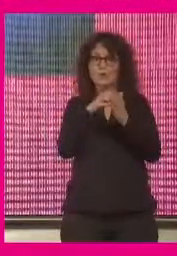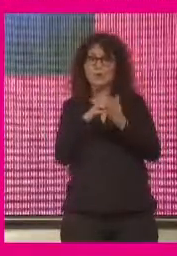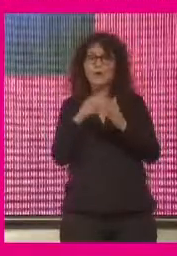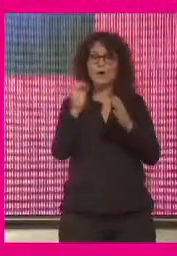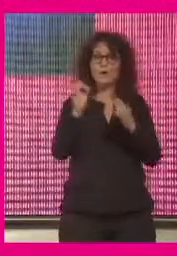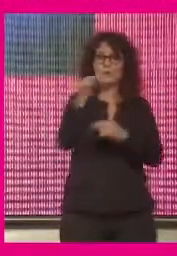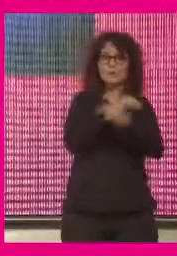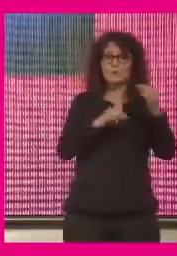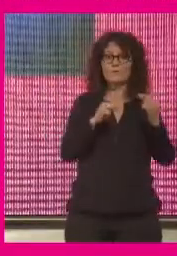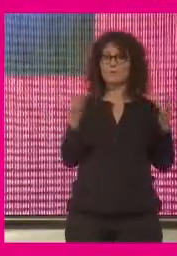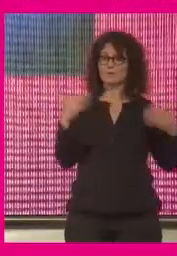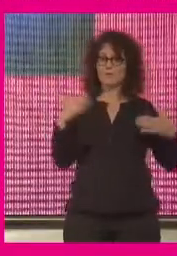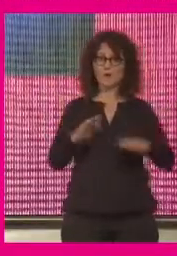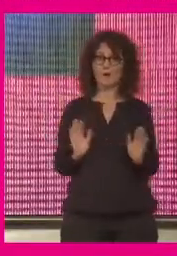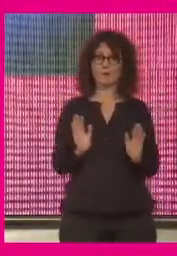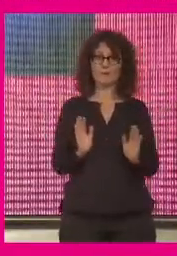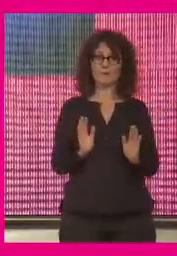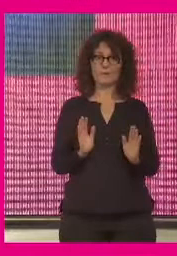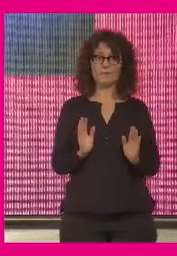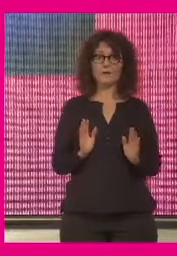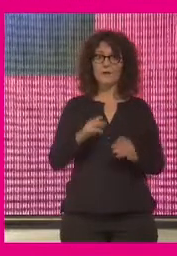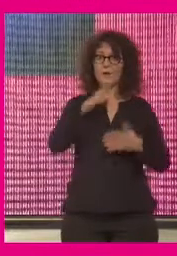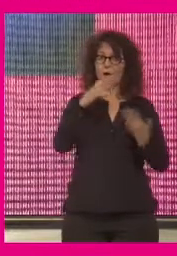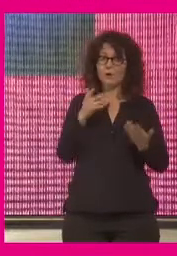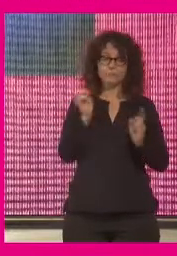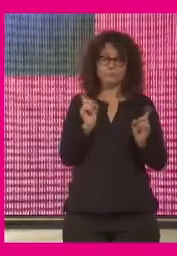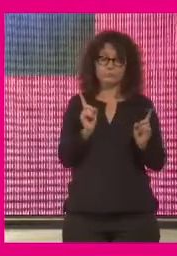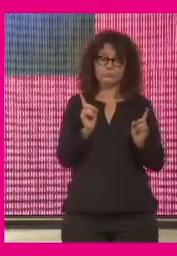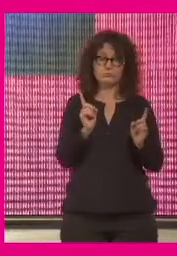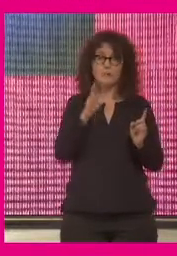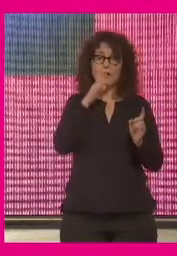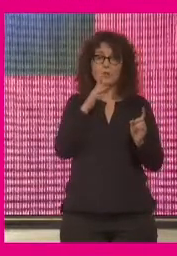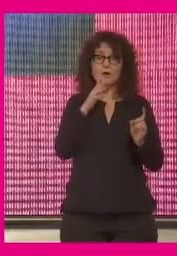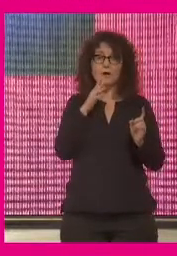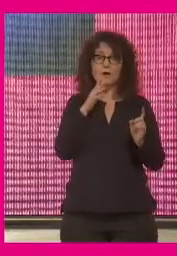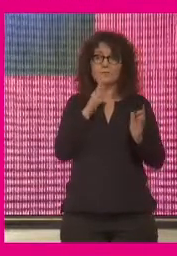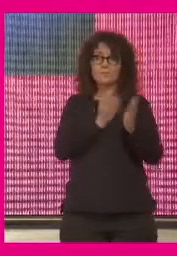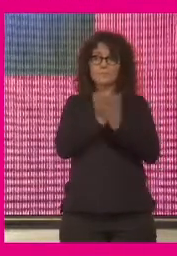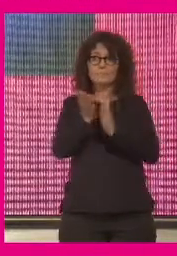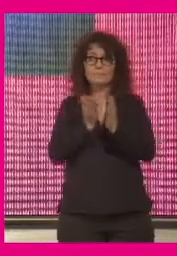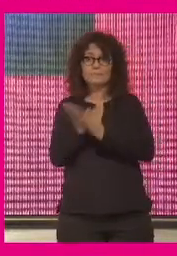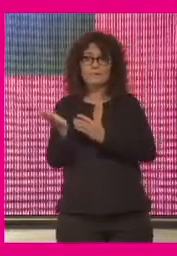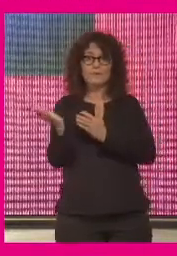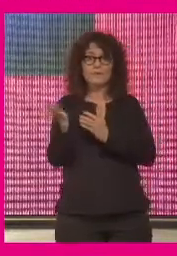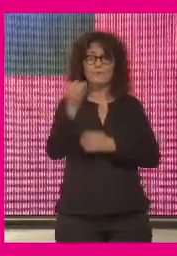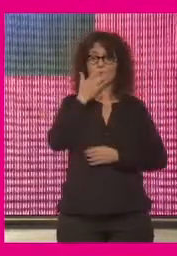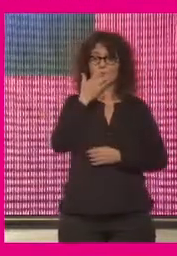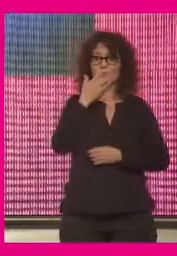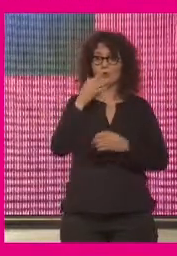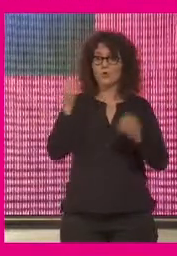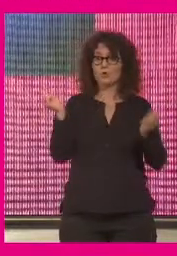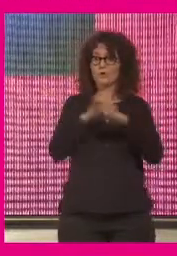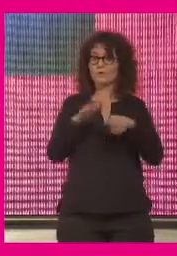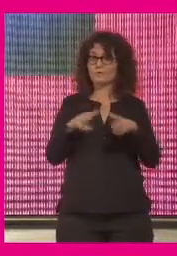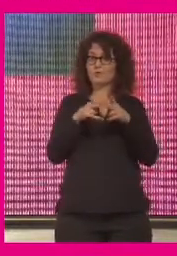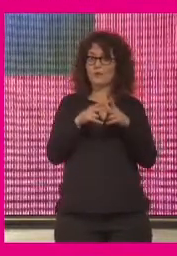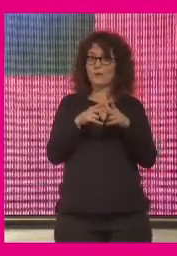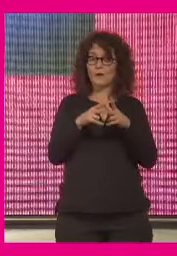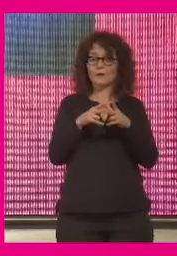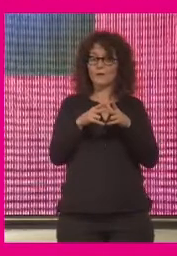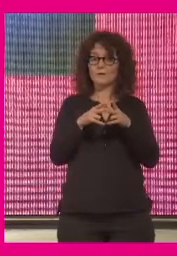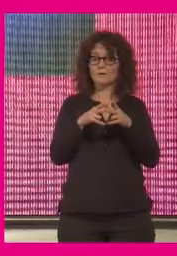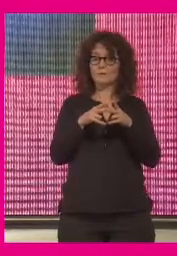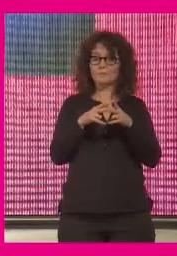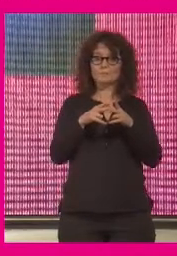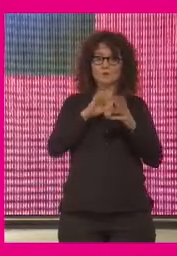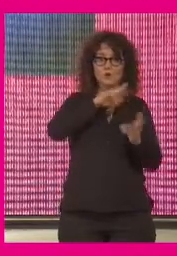discutirlo ahora estamos alternando en cualquier medio pensamos en cualquier red social una noticia científica con